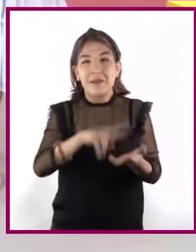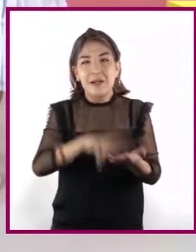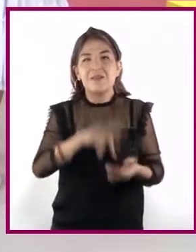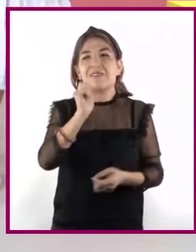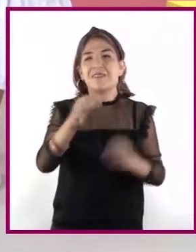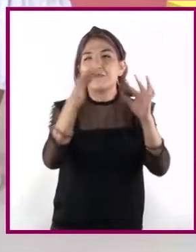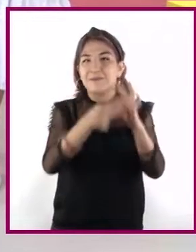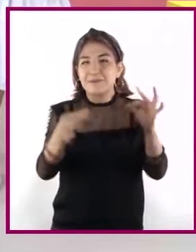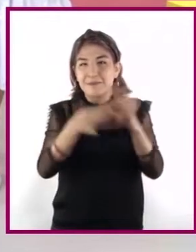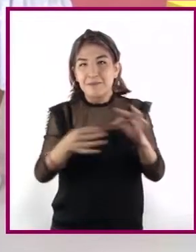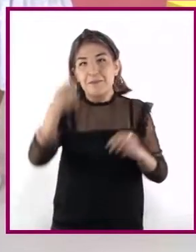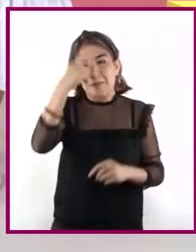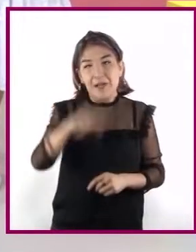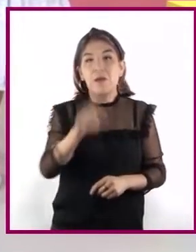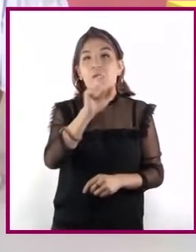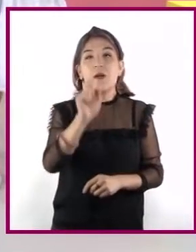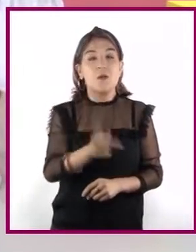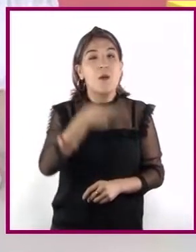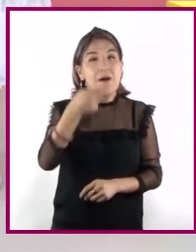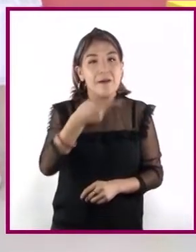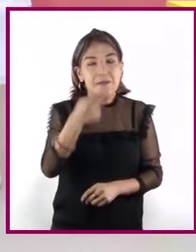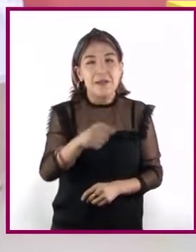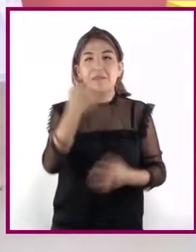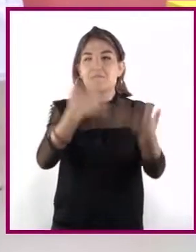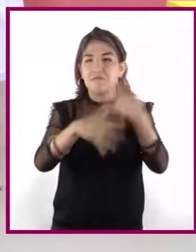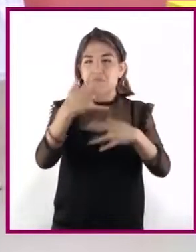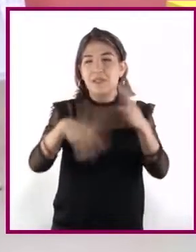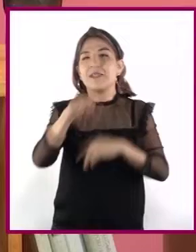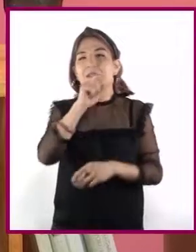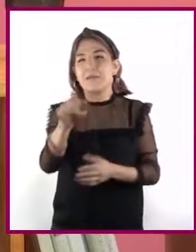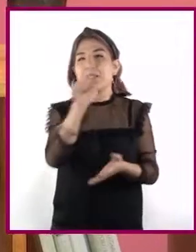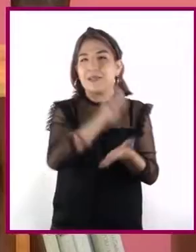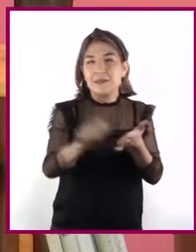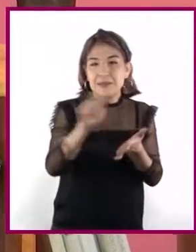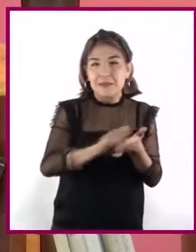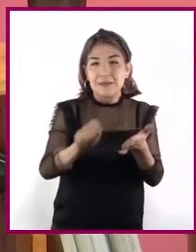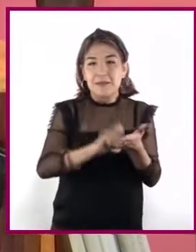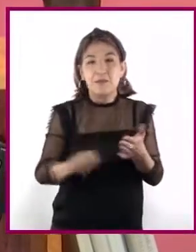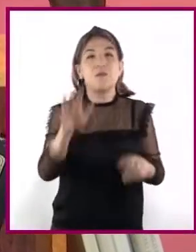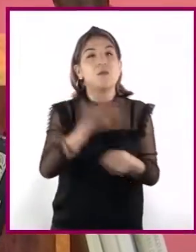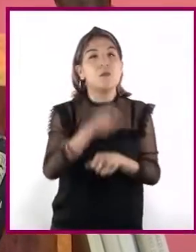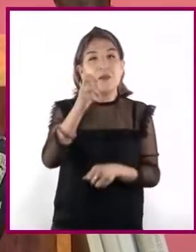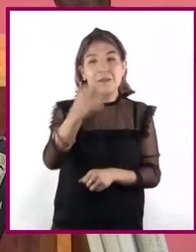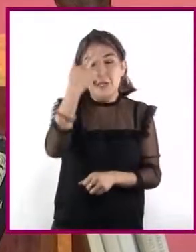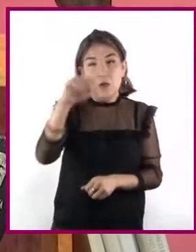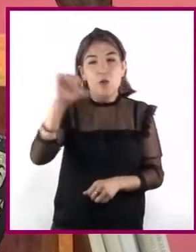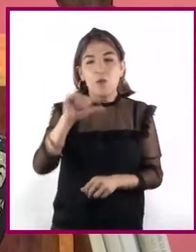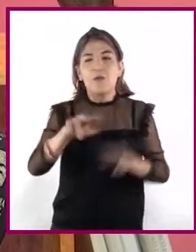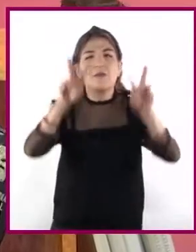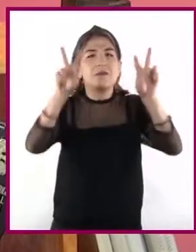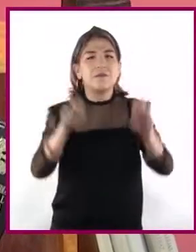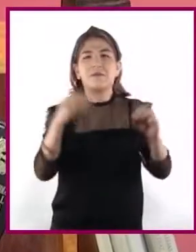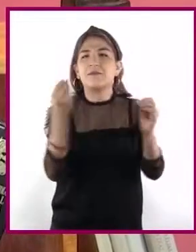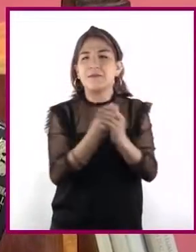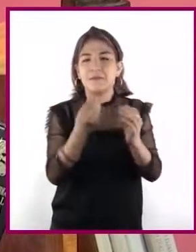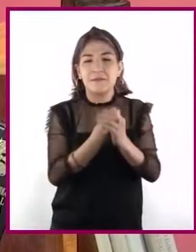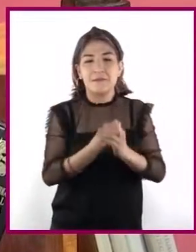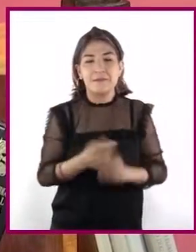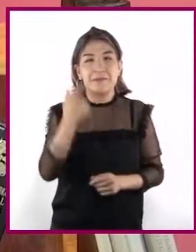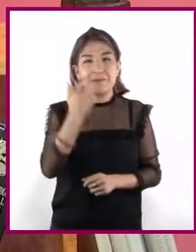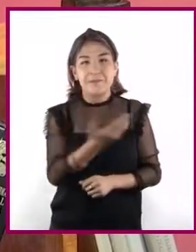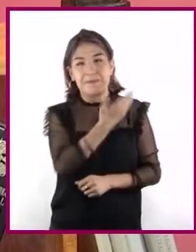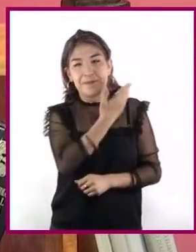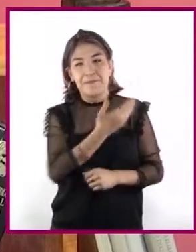argumentos que empleamos al hablar y al escribir. Por ello, el título de nuestra sesión es De